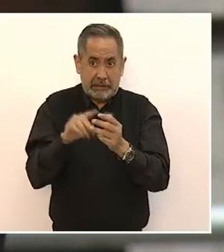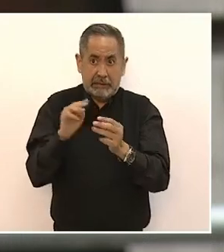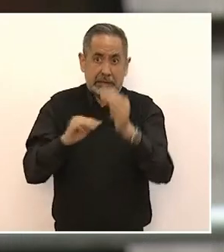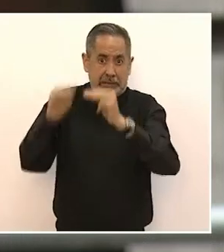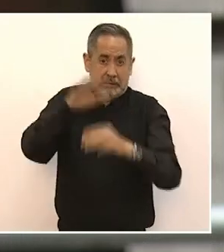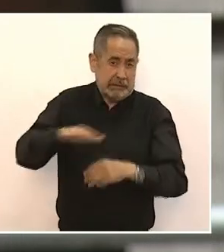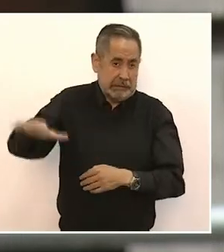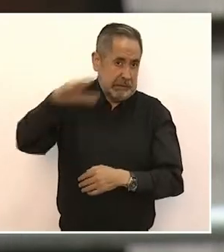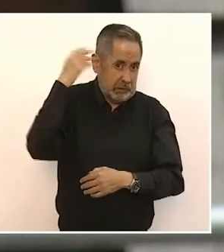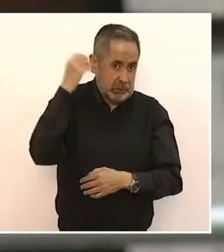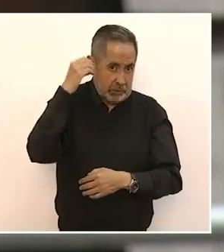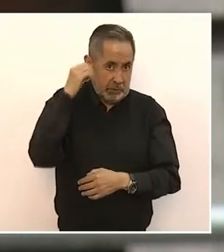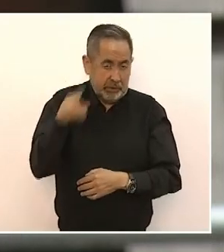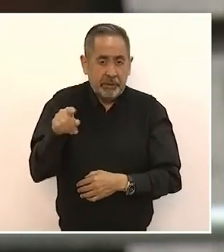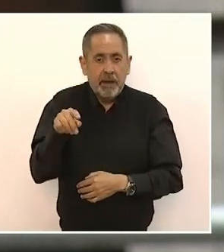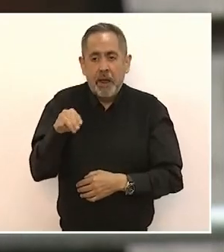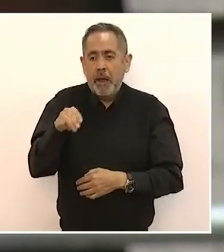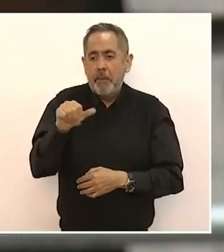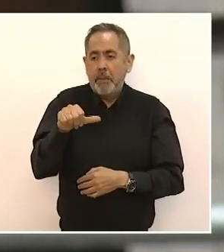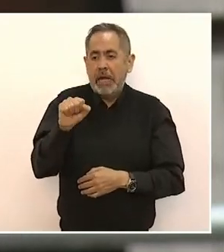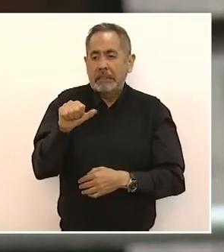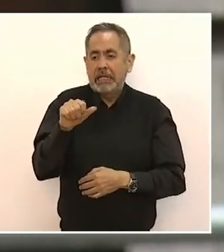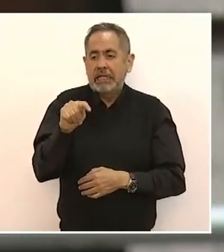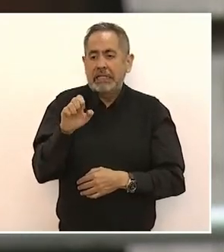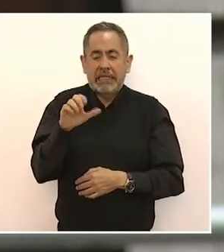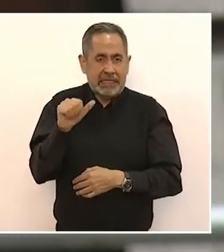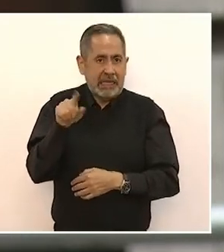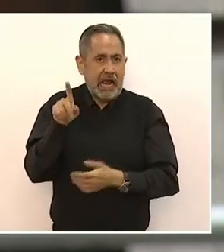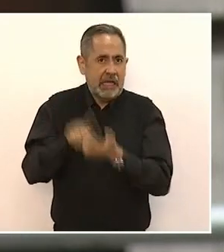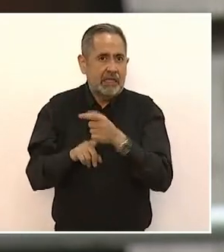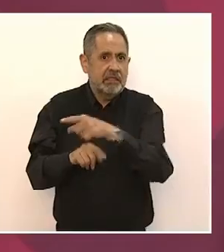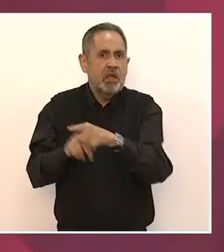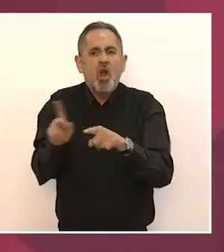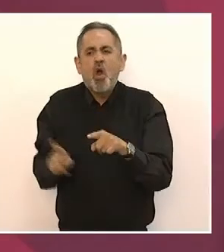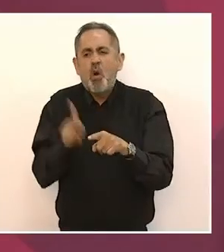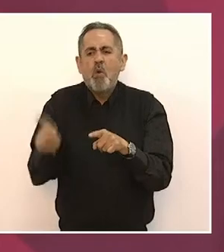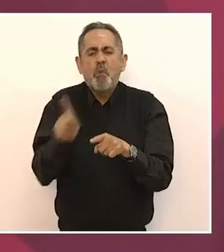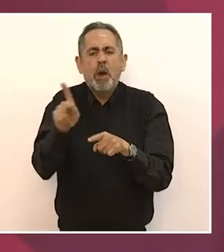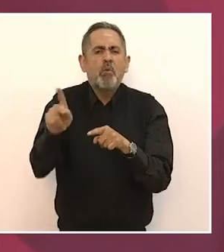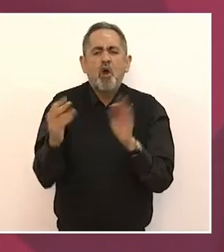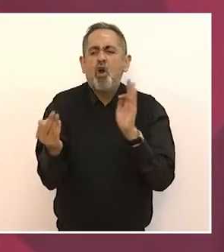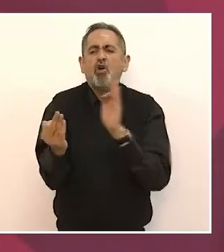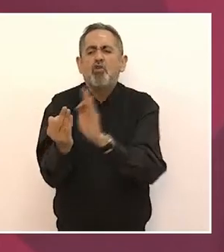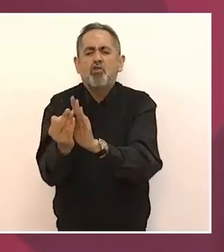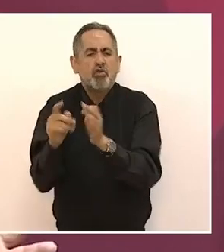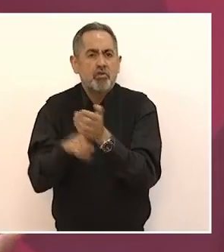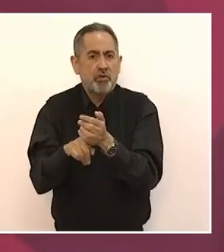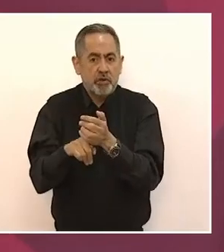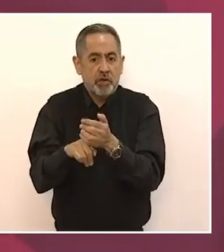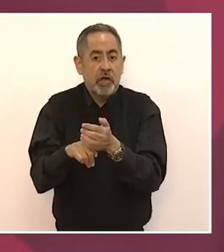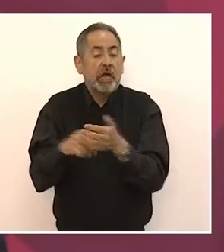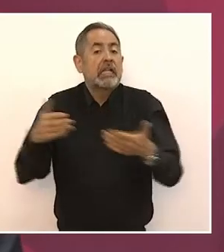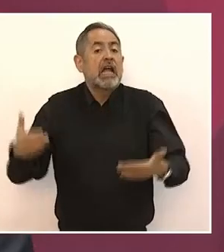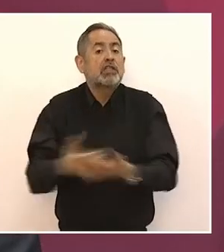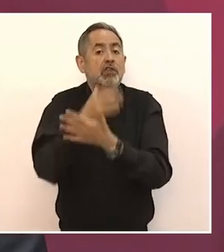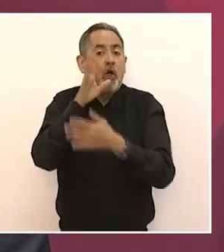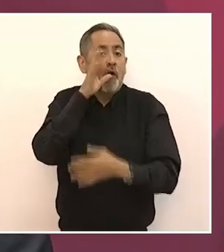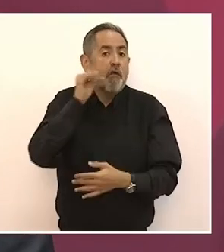Nazateca, en un pueblo cercano donde nacieron los Flores Magón,